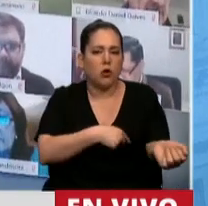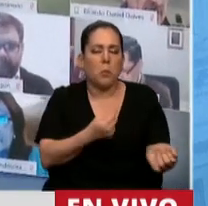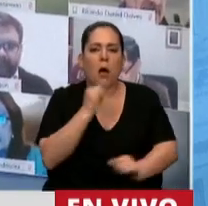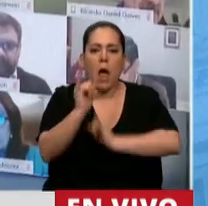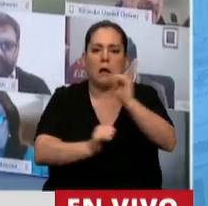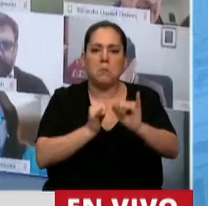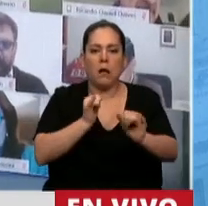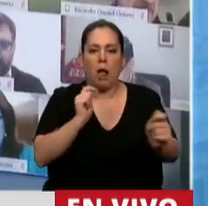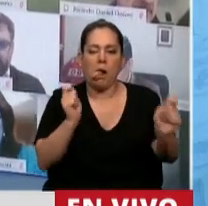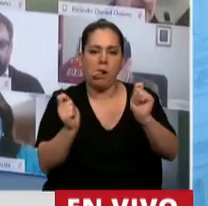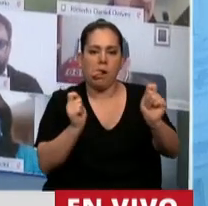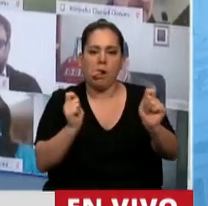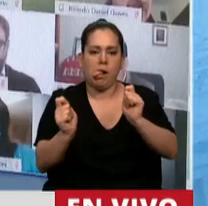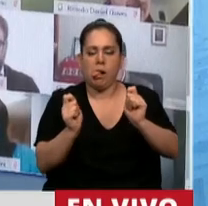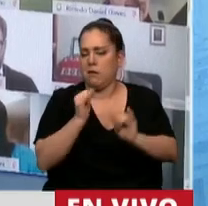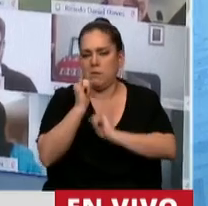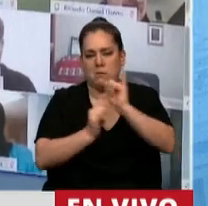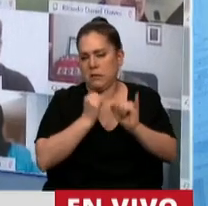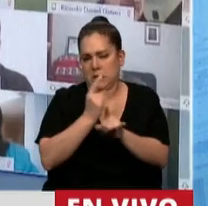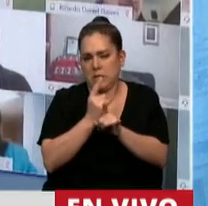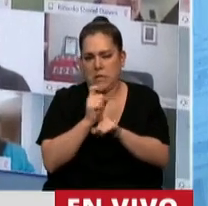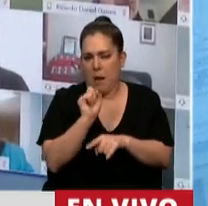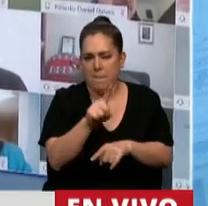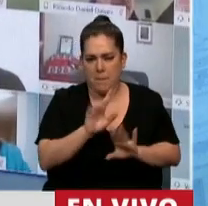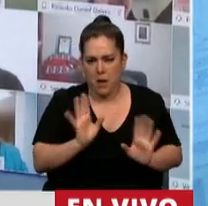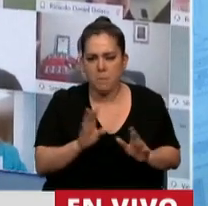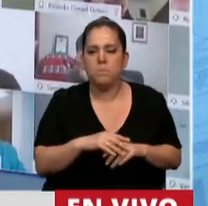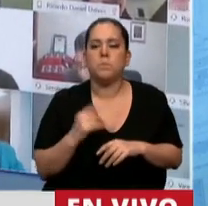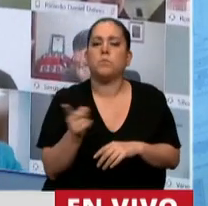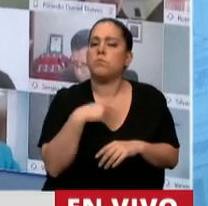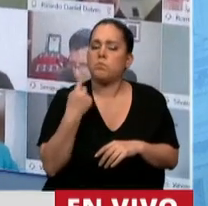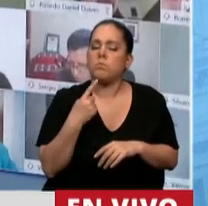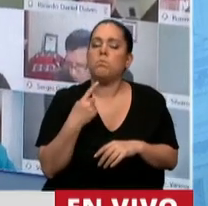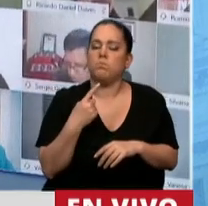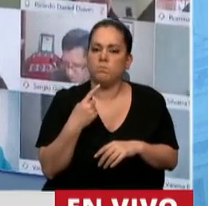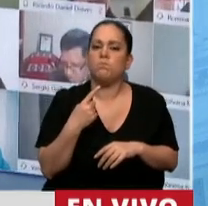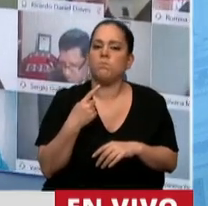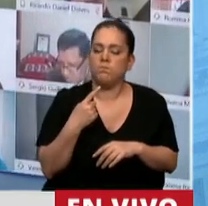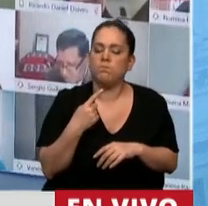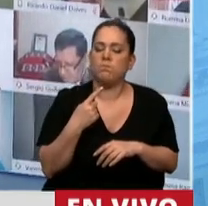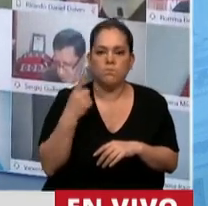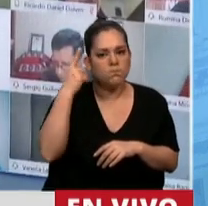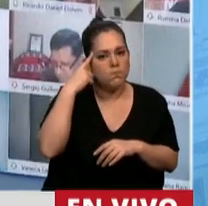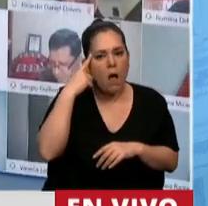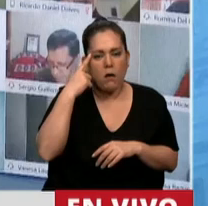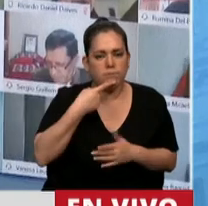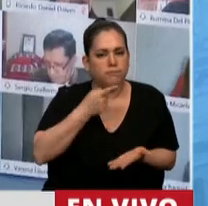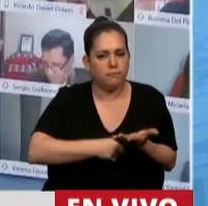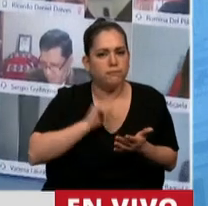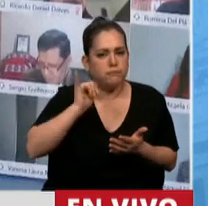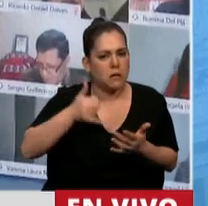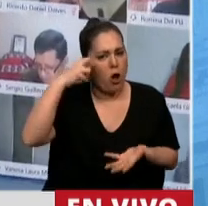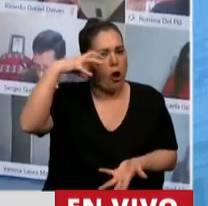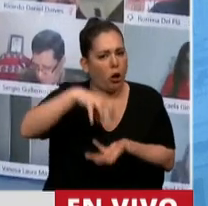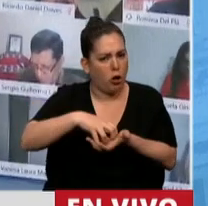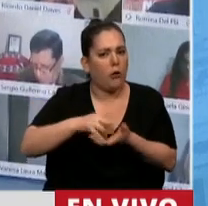inexplicable. Tuvimos la absoluta predisposición de que el Congreso funcione y de hecho la Cámara de Diputados